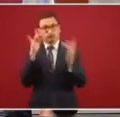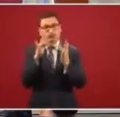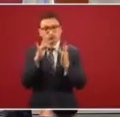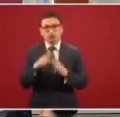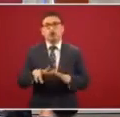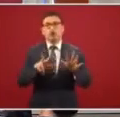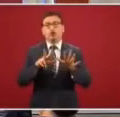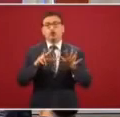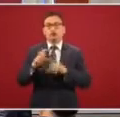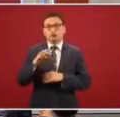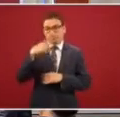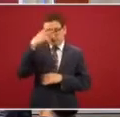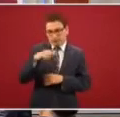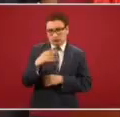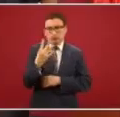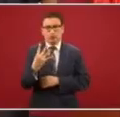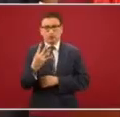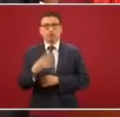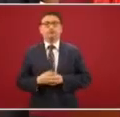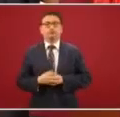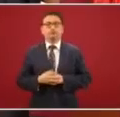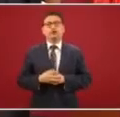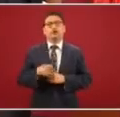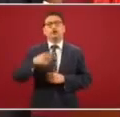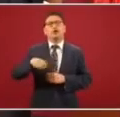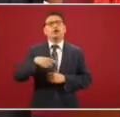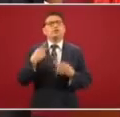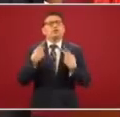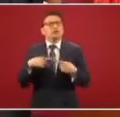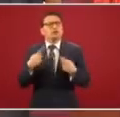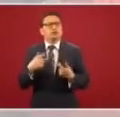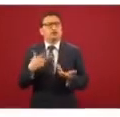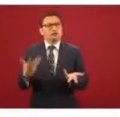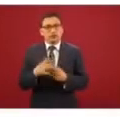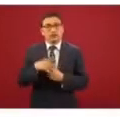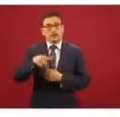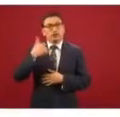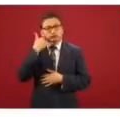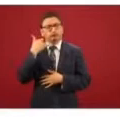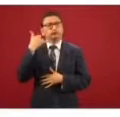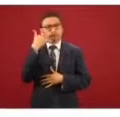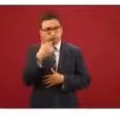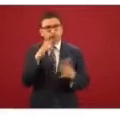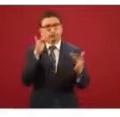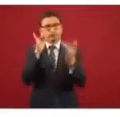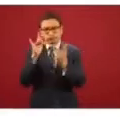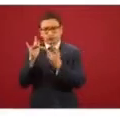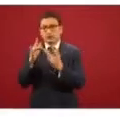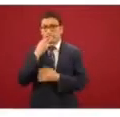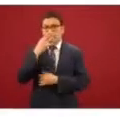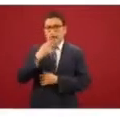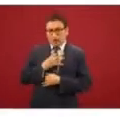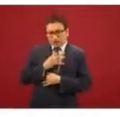800 México 4, a donde las personas podrán marcarnos para manifestarnos